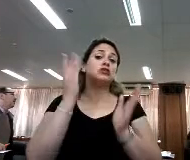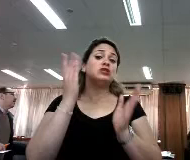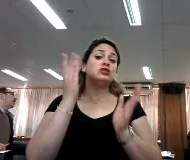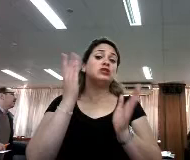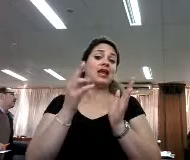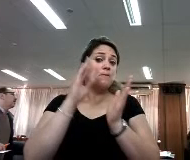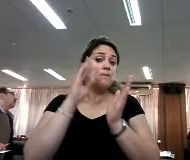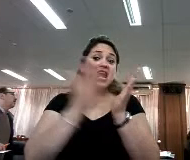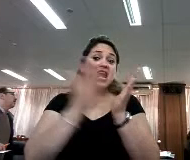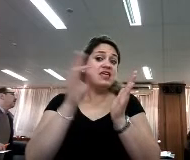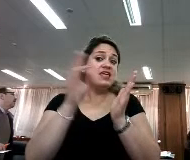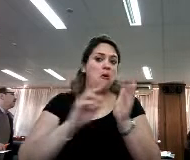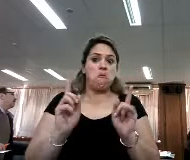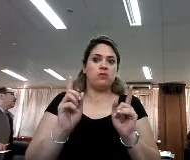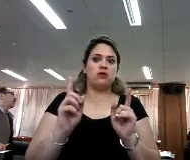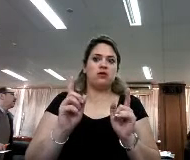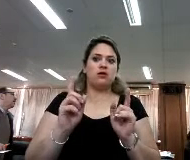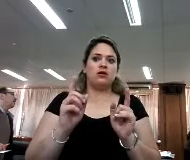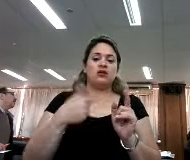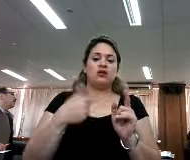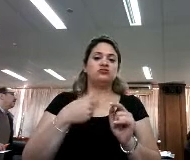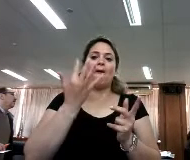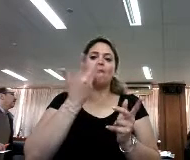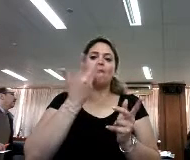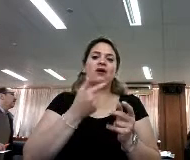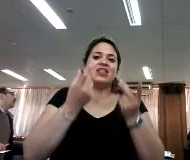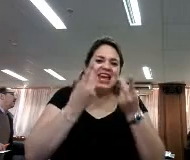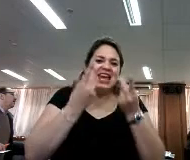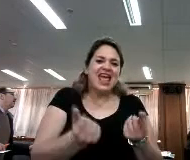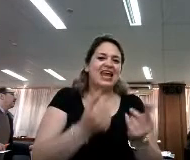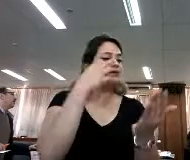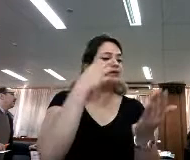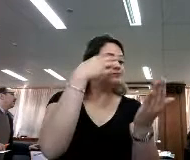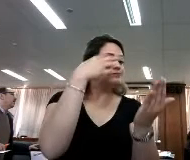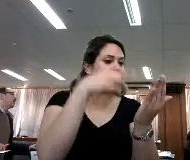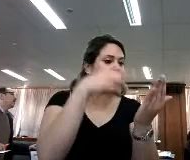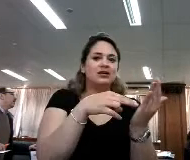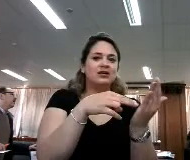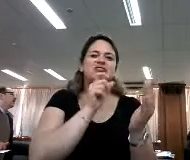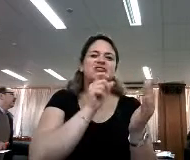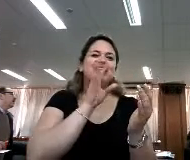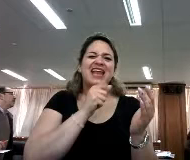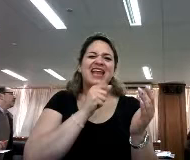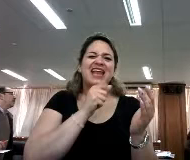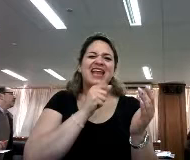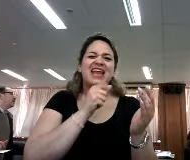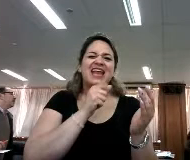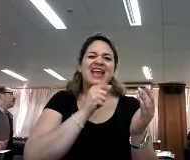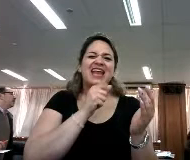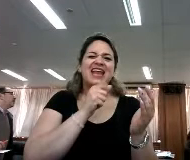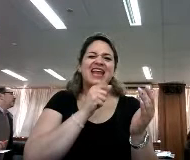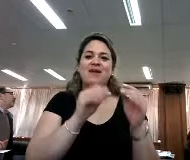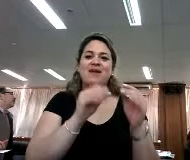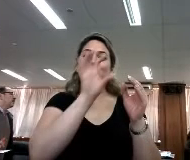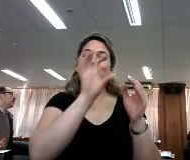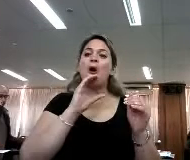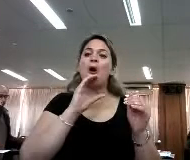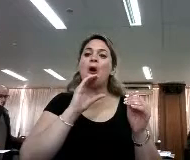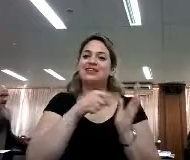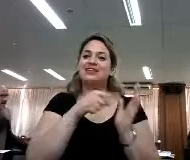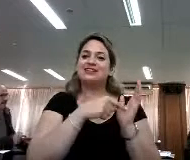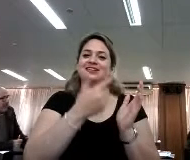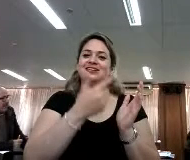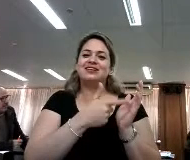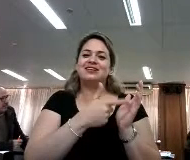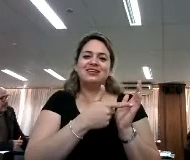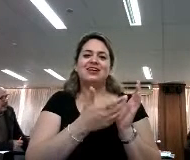yo me hice lector, ¿sabes con qué? con los cómics, yo hacía trampa, yo cuando me decía el profesor